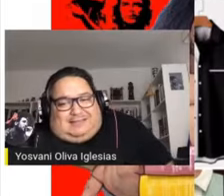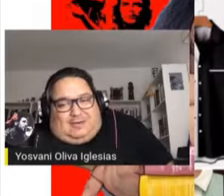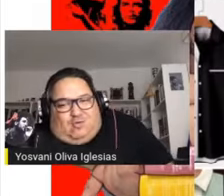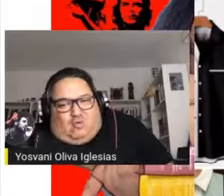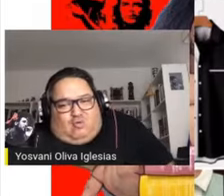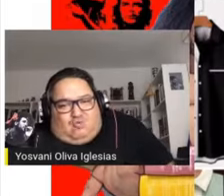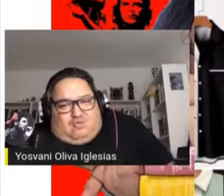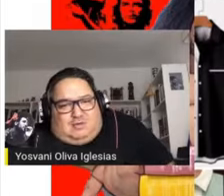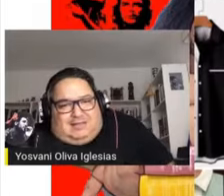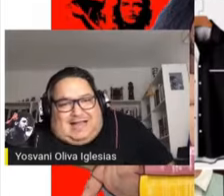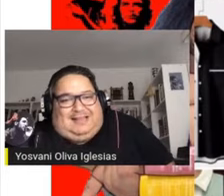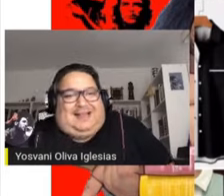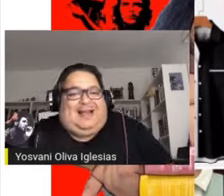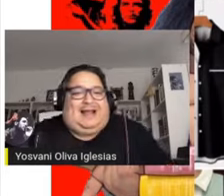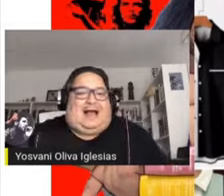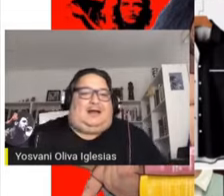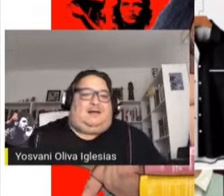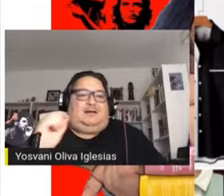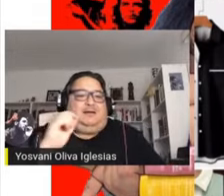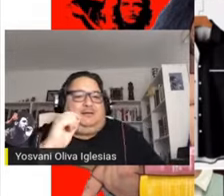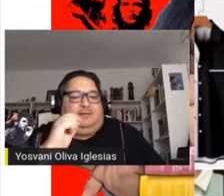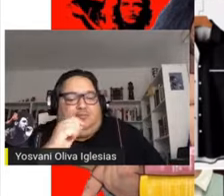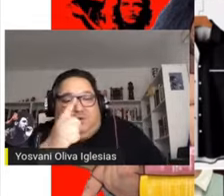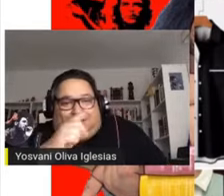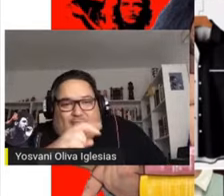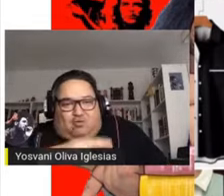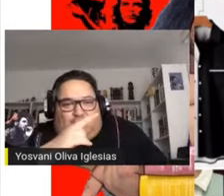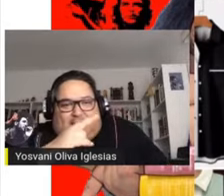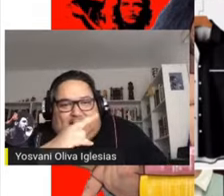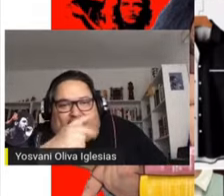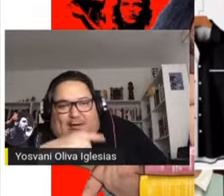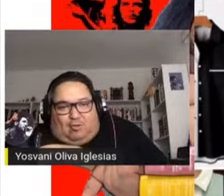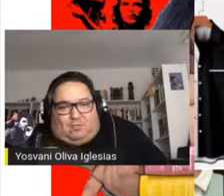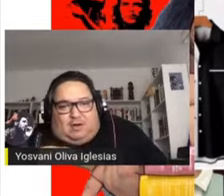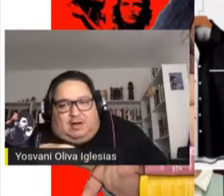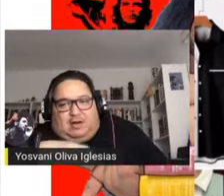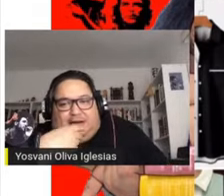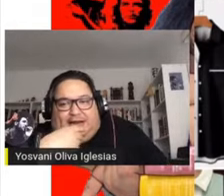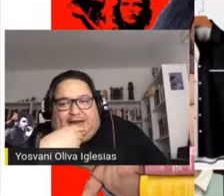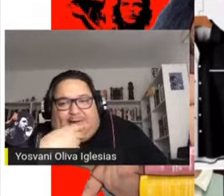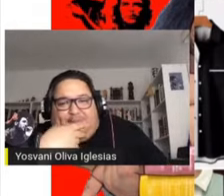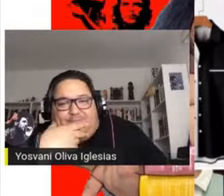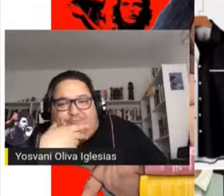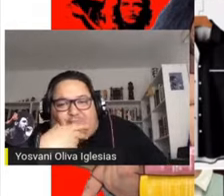una segunda idea, una segunda idea, ¿no?